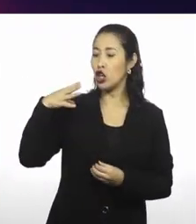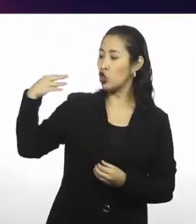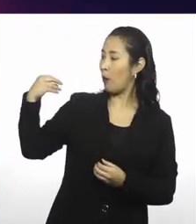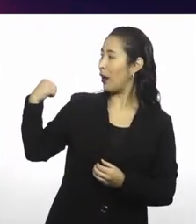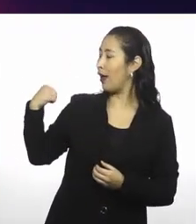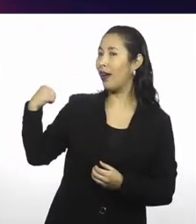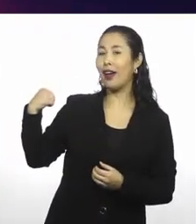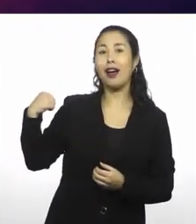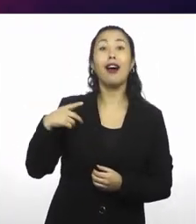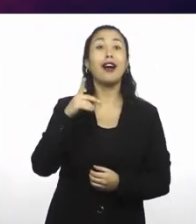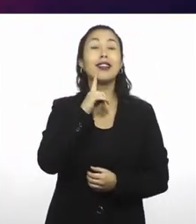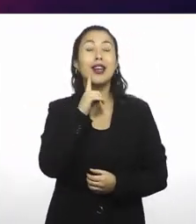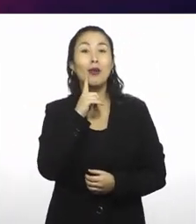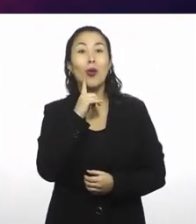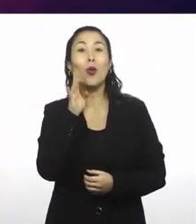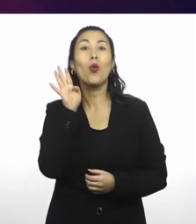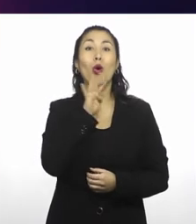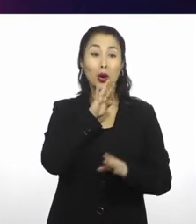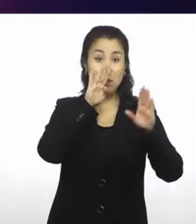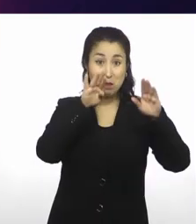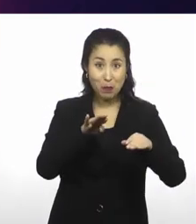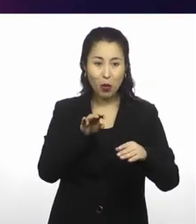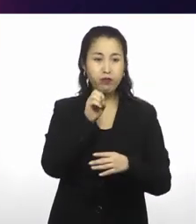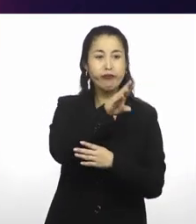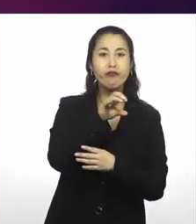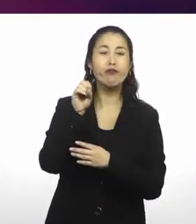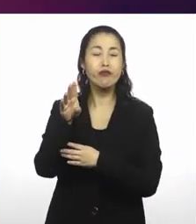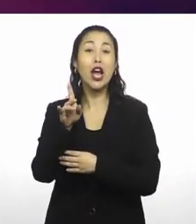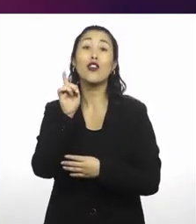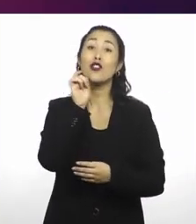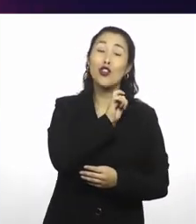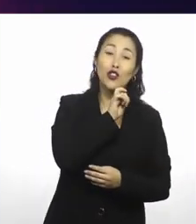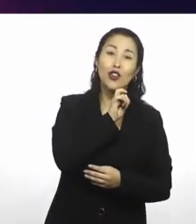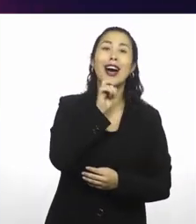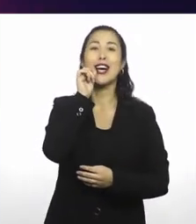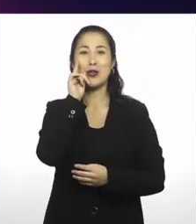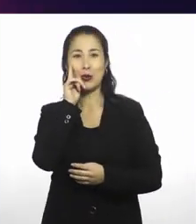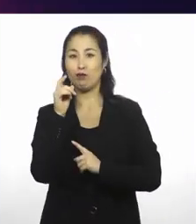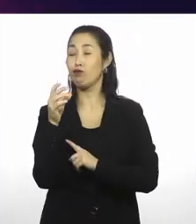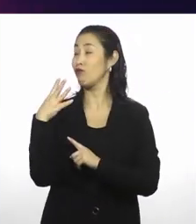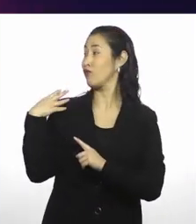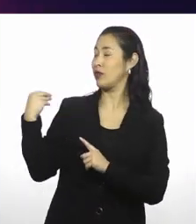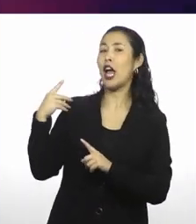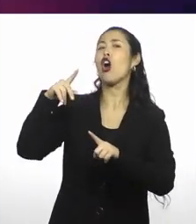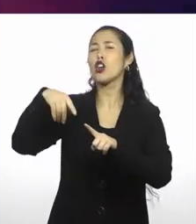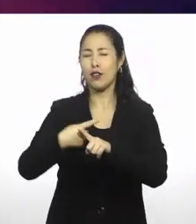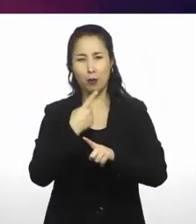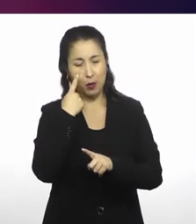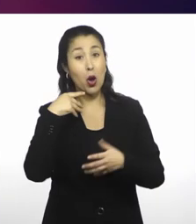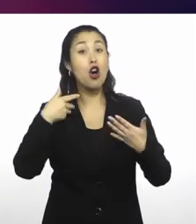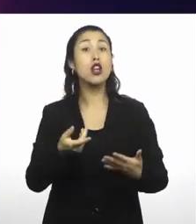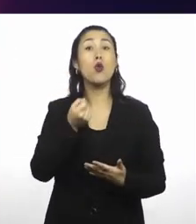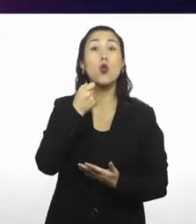Tenemos las sombras de los colores que tenemos encendido. Rojo y azul. Déjame una vuelta más. Vamos a tapar ahora el